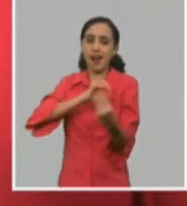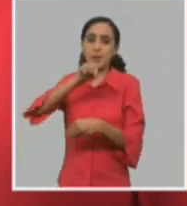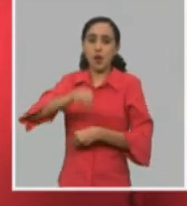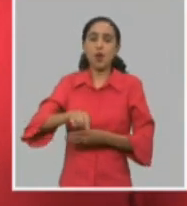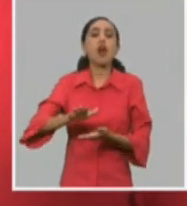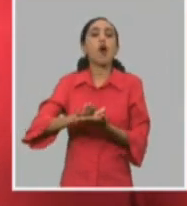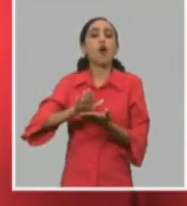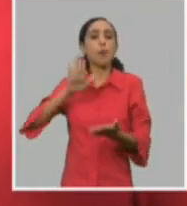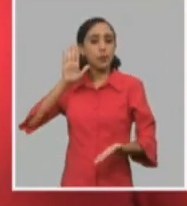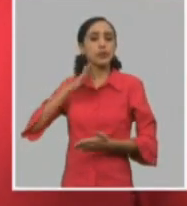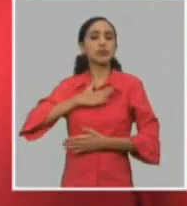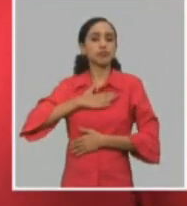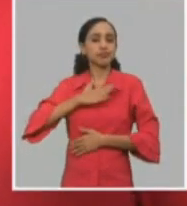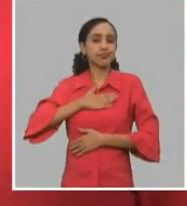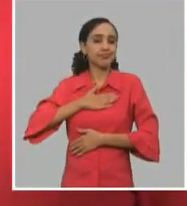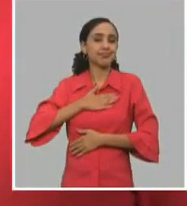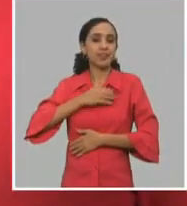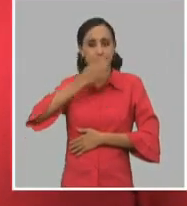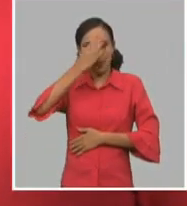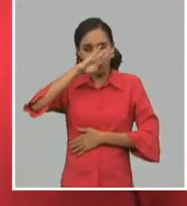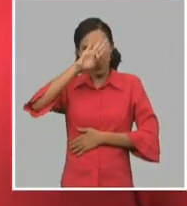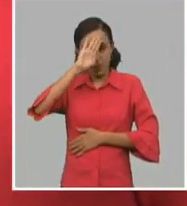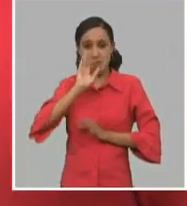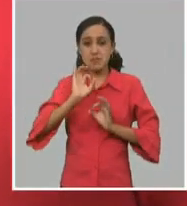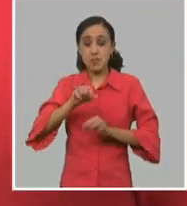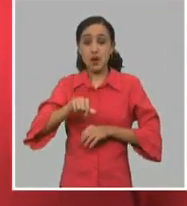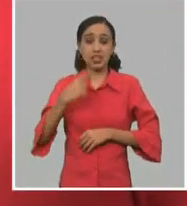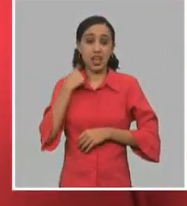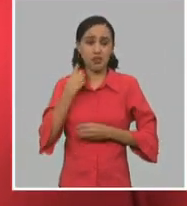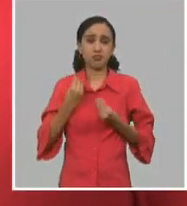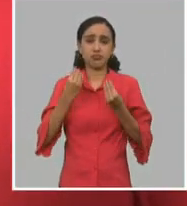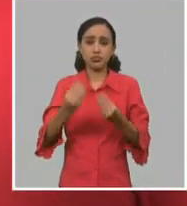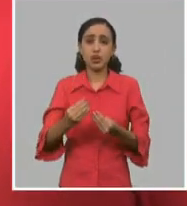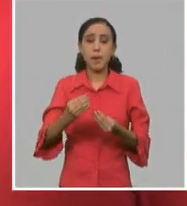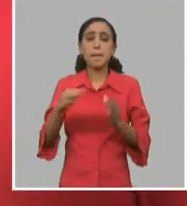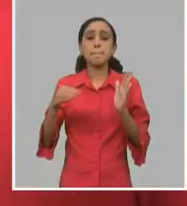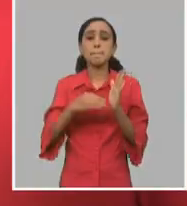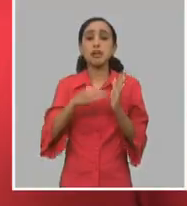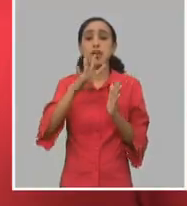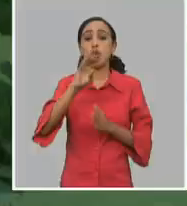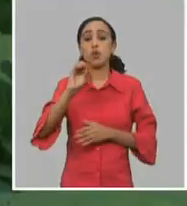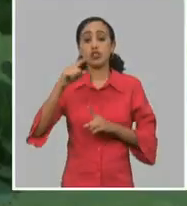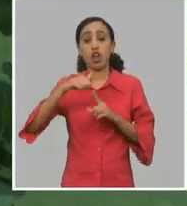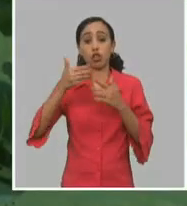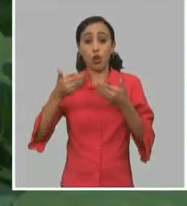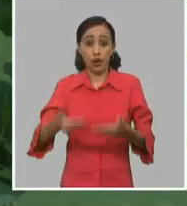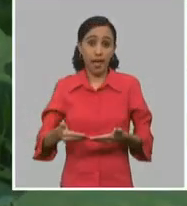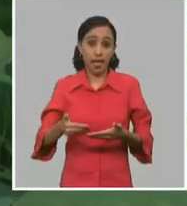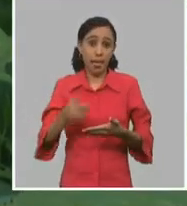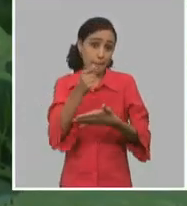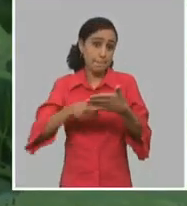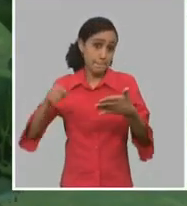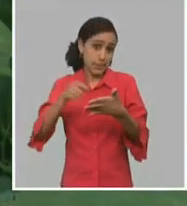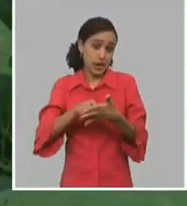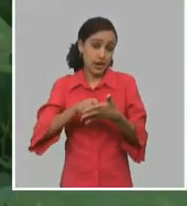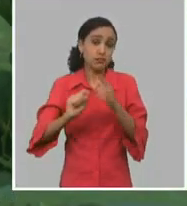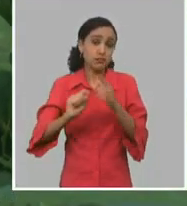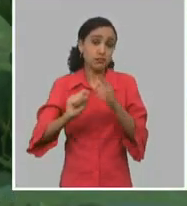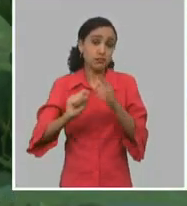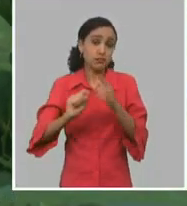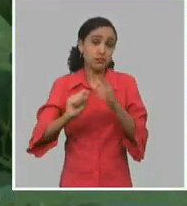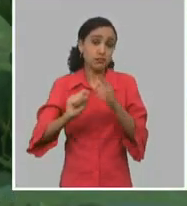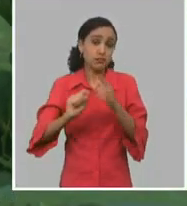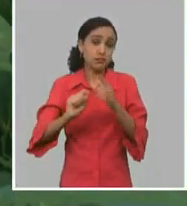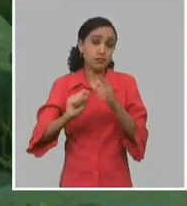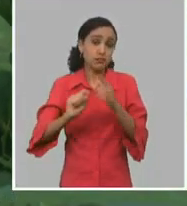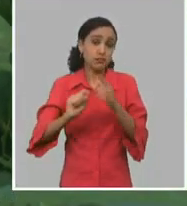el país. Este año debemos entregar unas 1.400 toneladas y el próximo año debemos estar en las 2.000